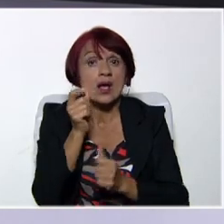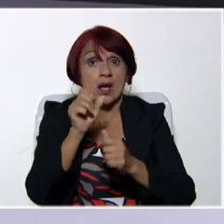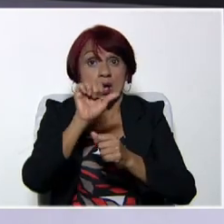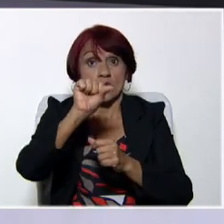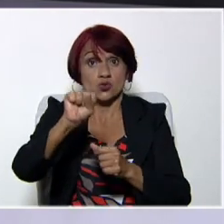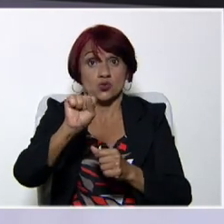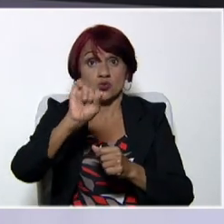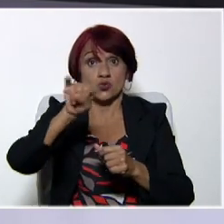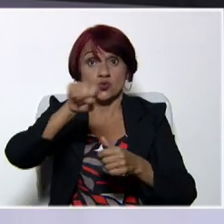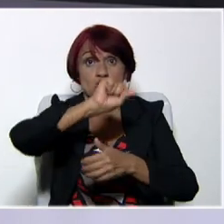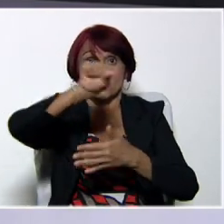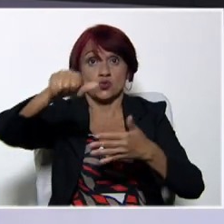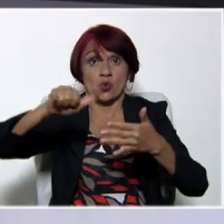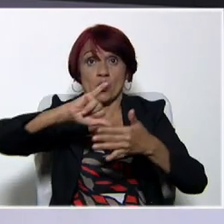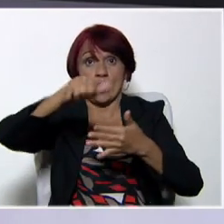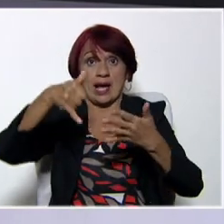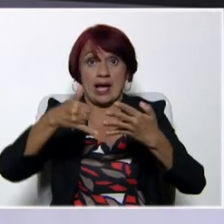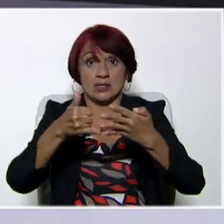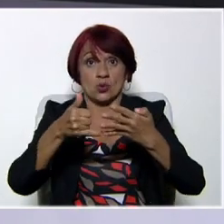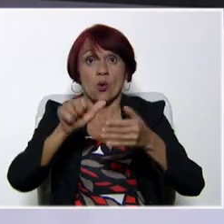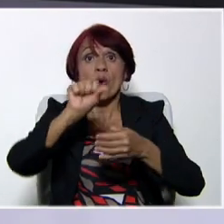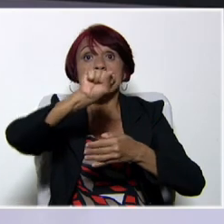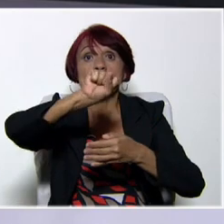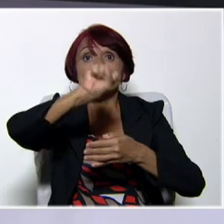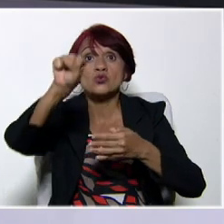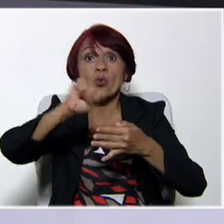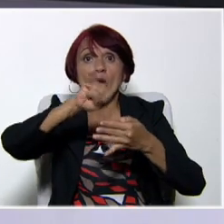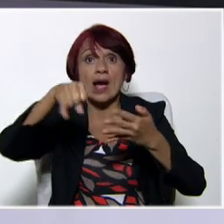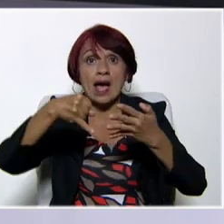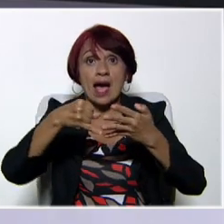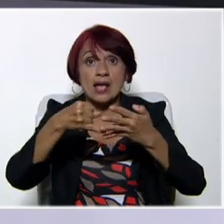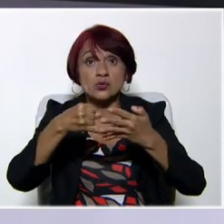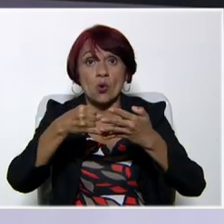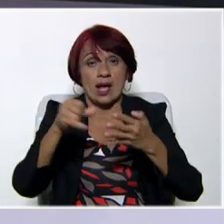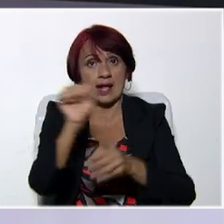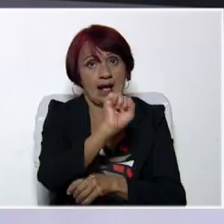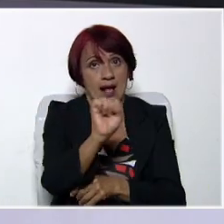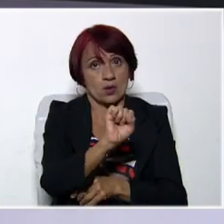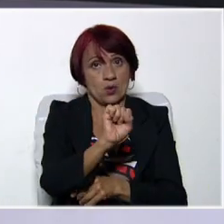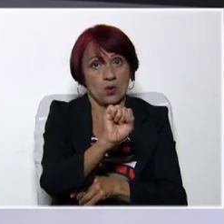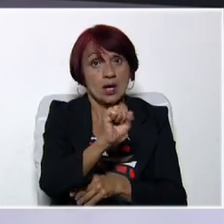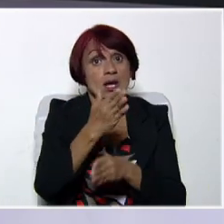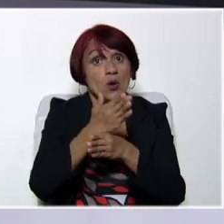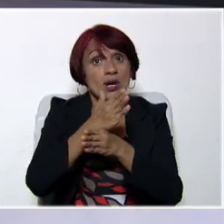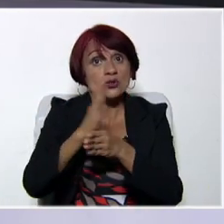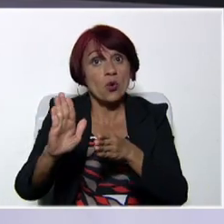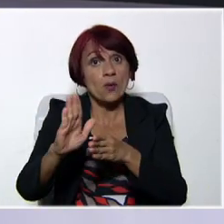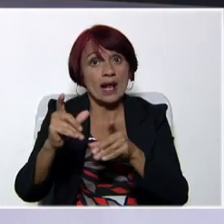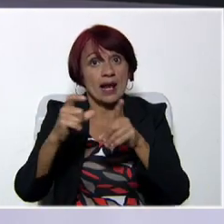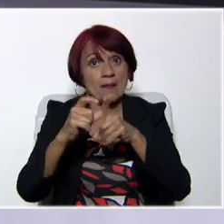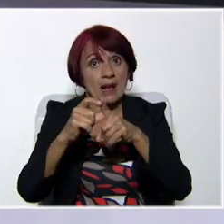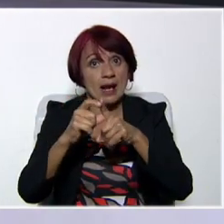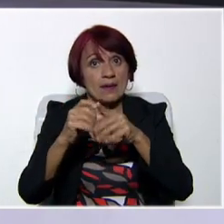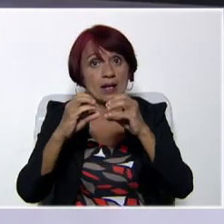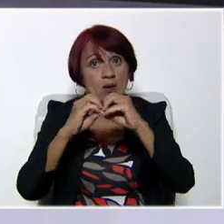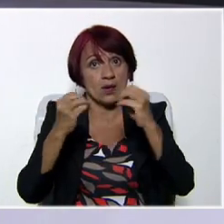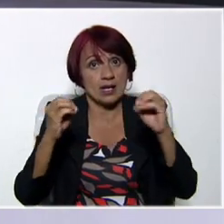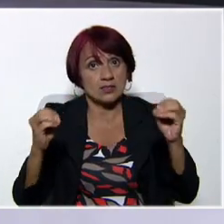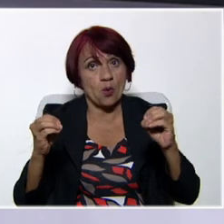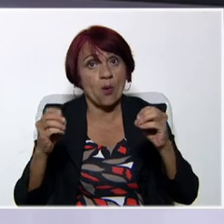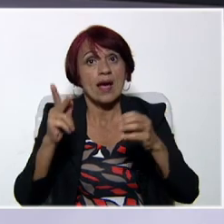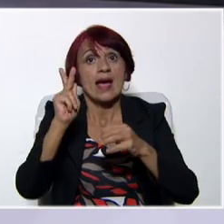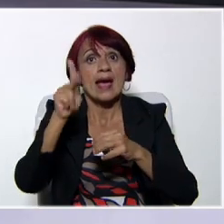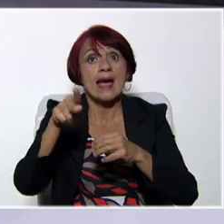es azul? El carro. Entonces, el sujeto es el carro. Y el predicado es el resto de la oración. Es azul. Si